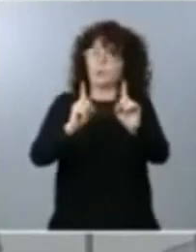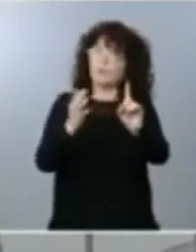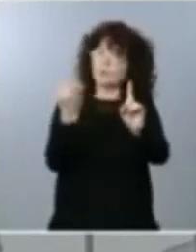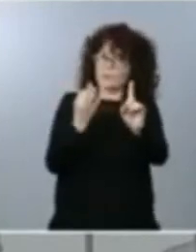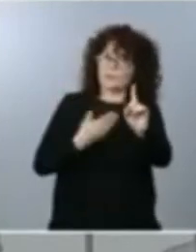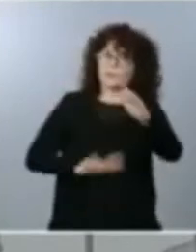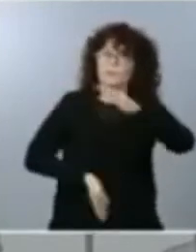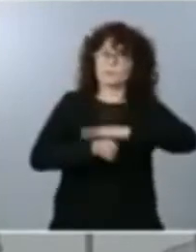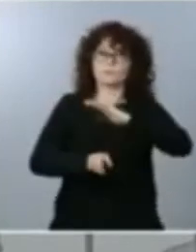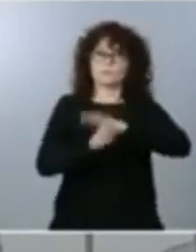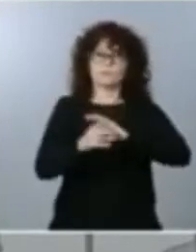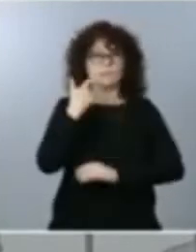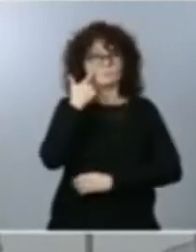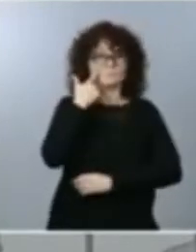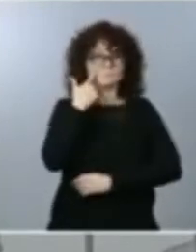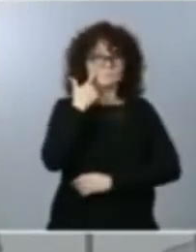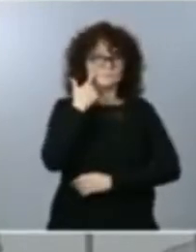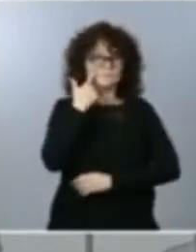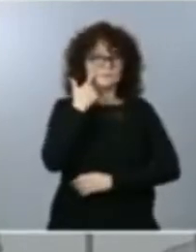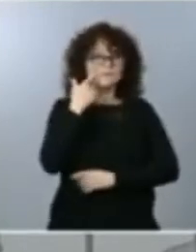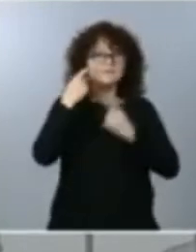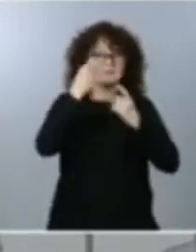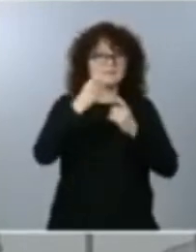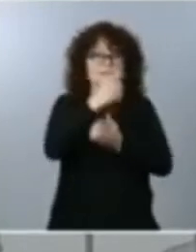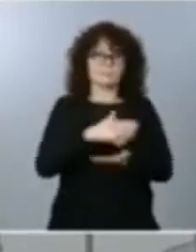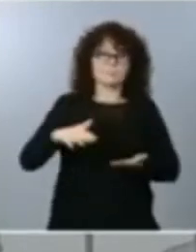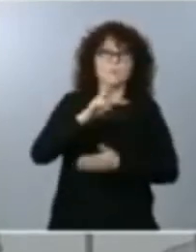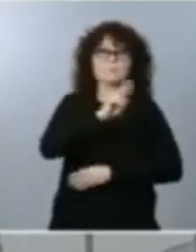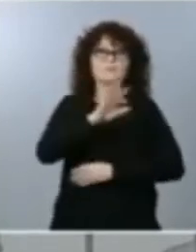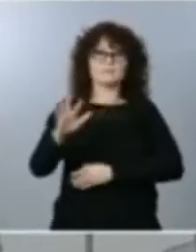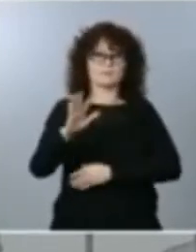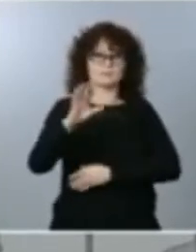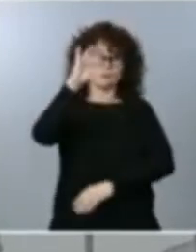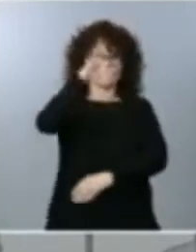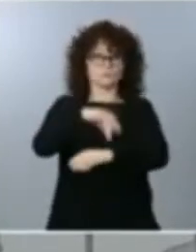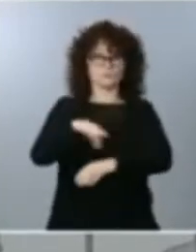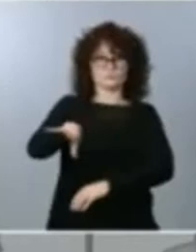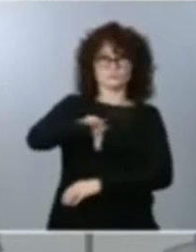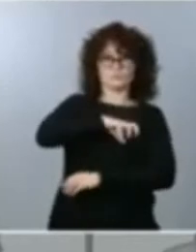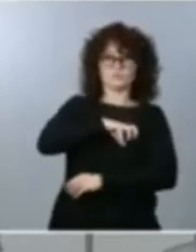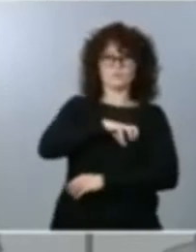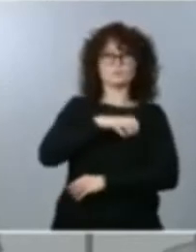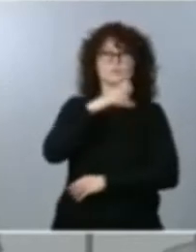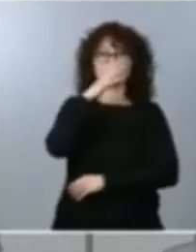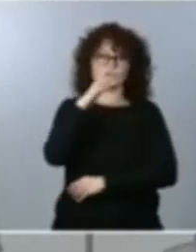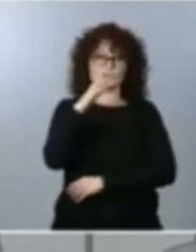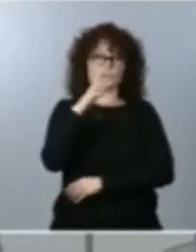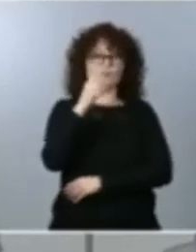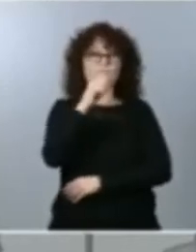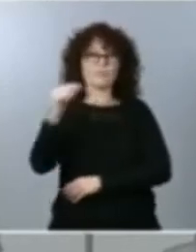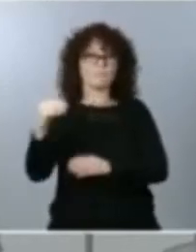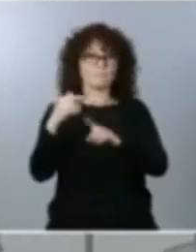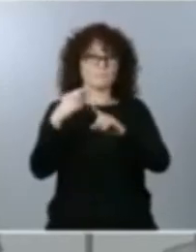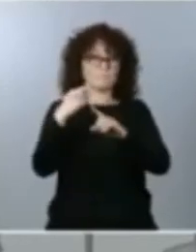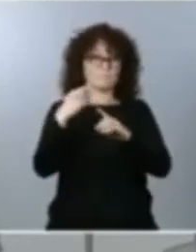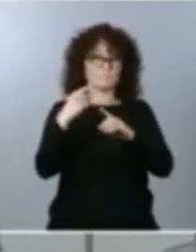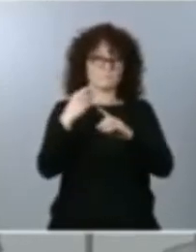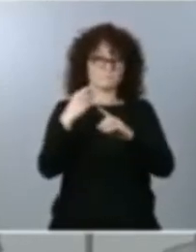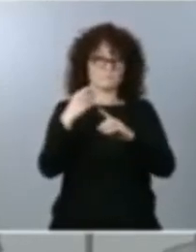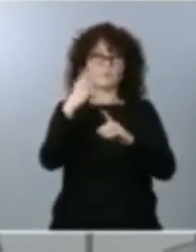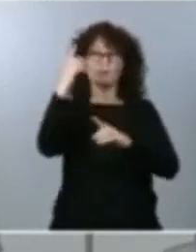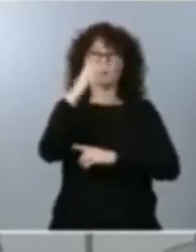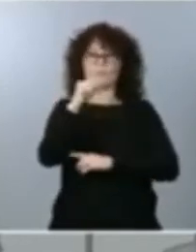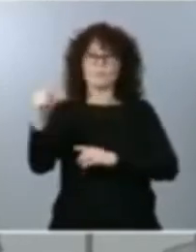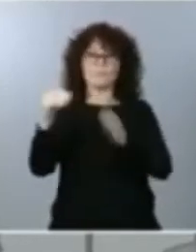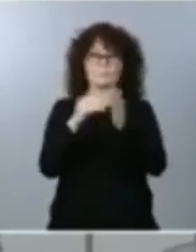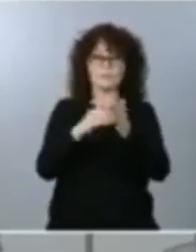esa incidencia acumulada de 25 contagios por cada 100.000 habitantes en 14 días, que es lo que nos indicará que tenemos definitivamente